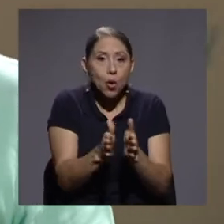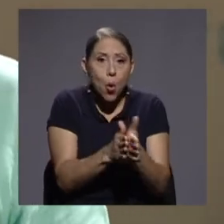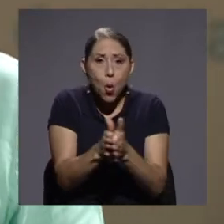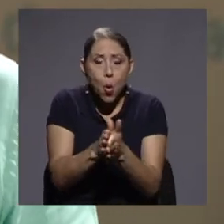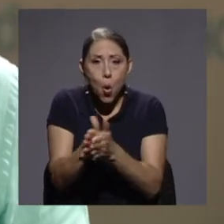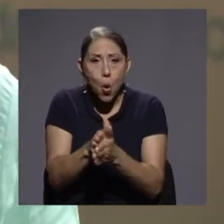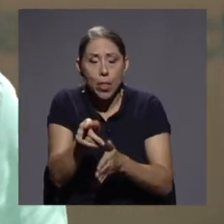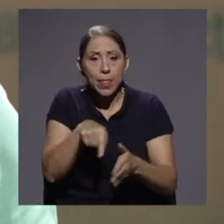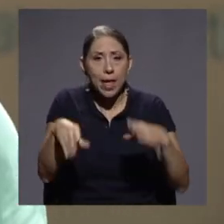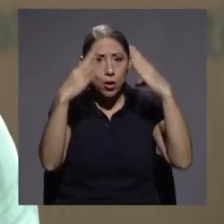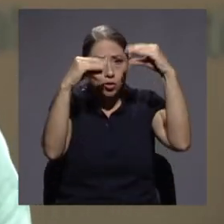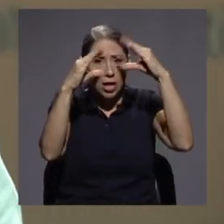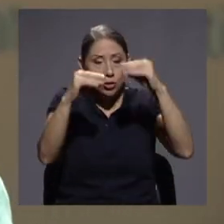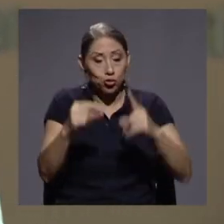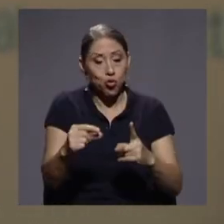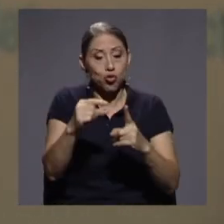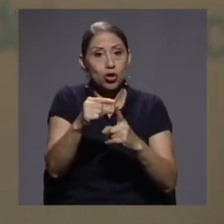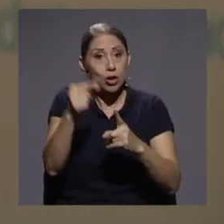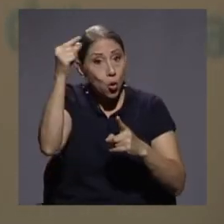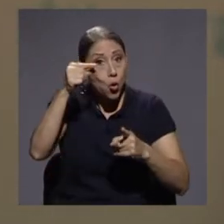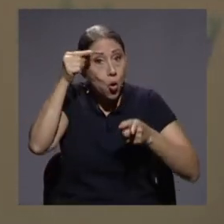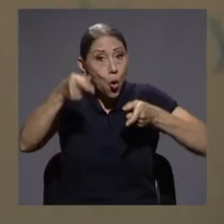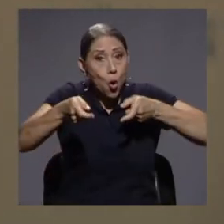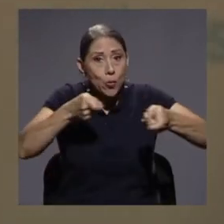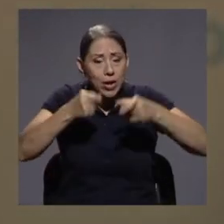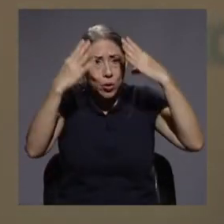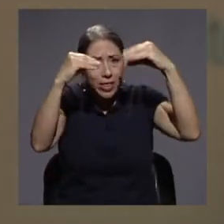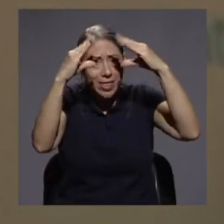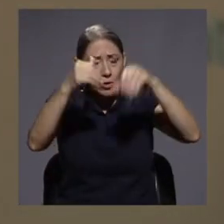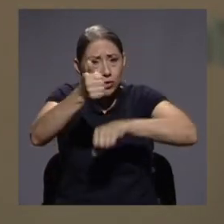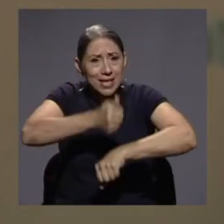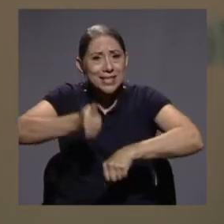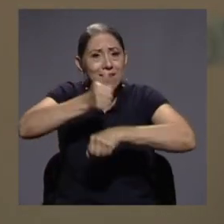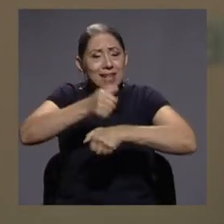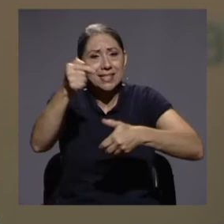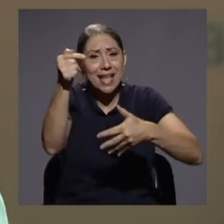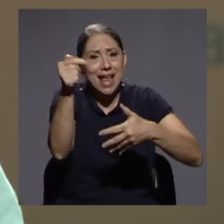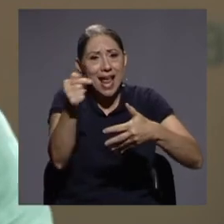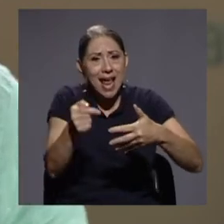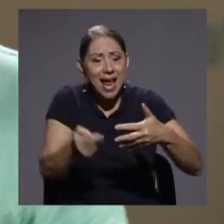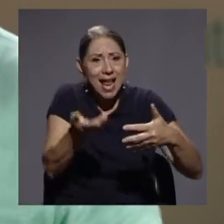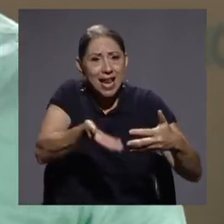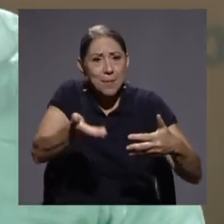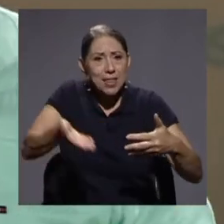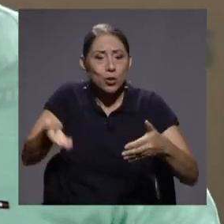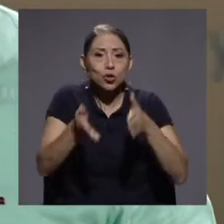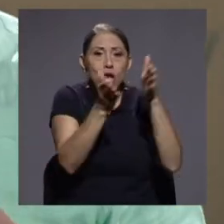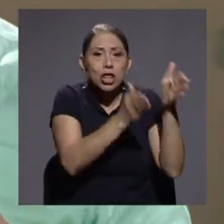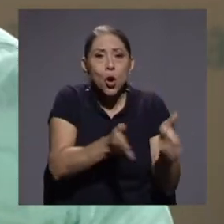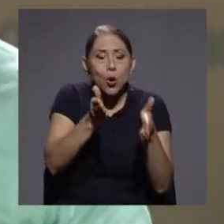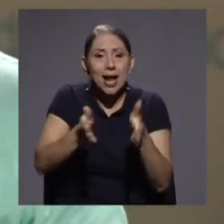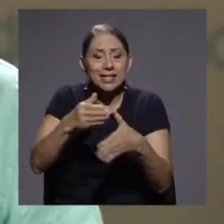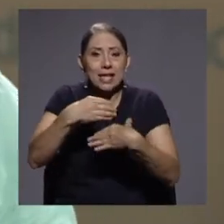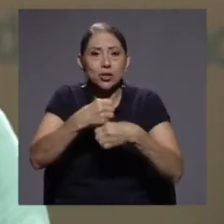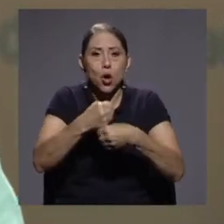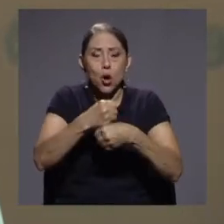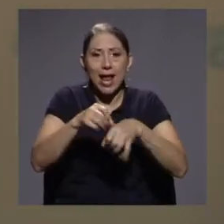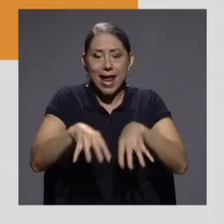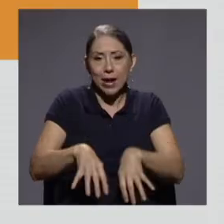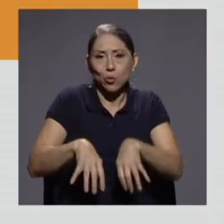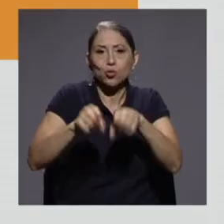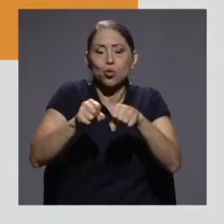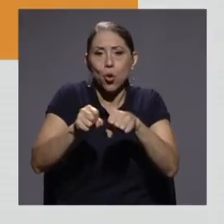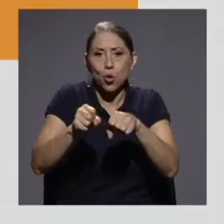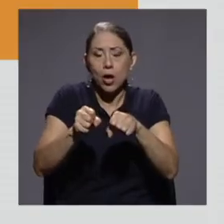gobierno de datos viene a establecer una serie de elementos de organización, de ejecución, de planificación